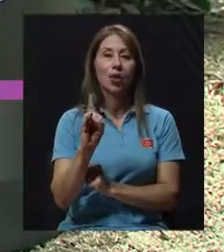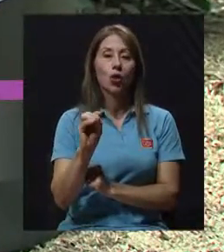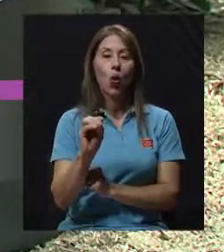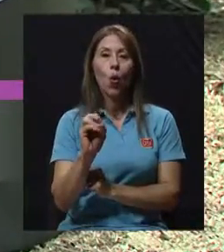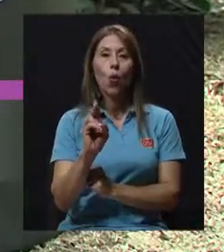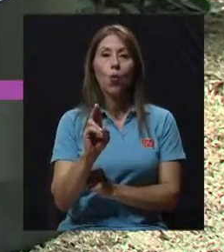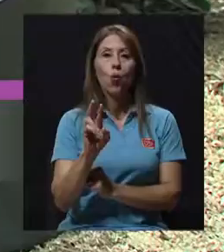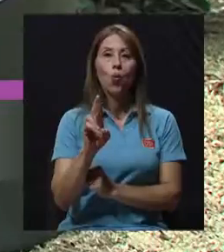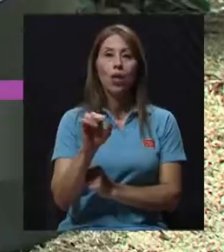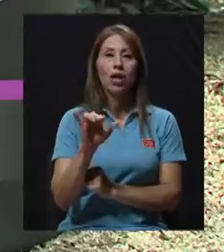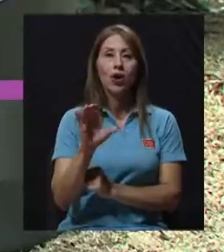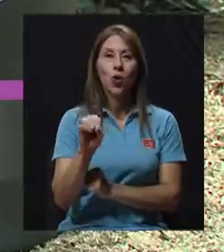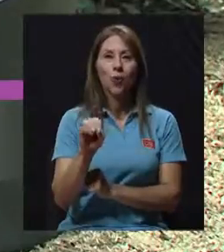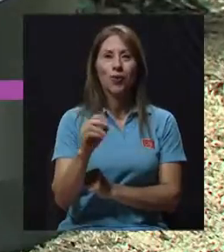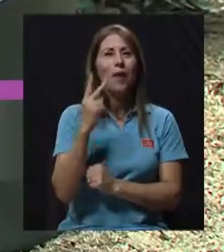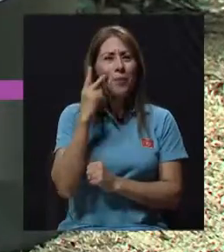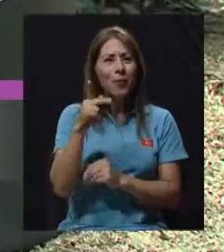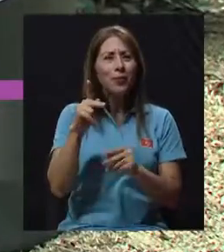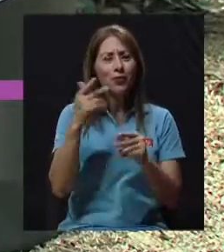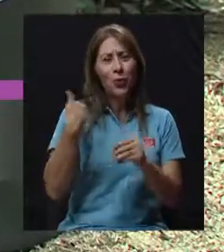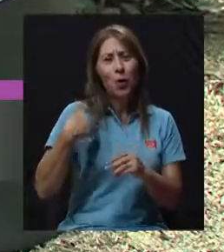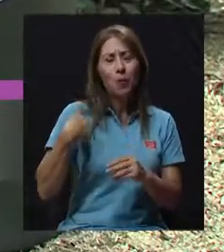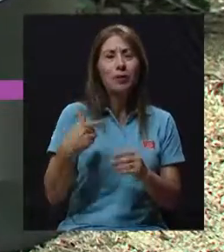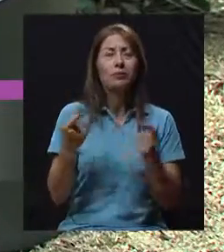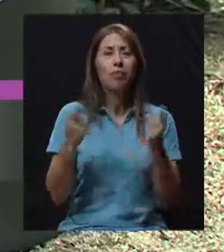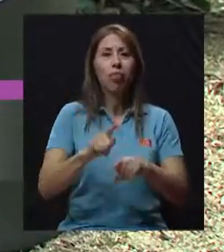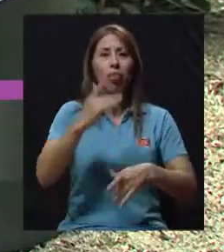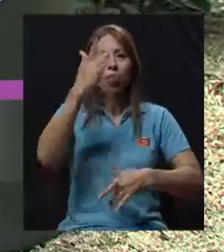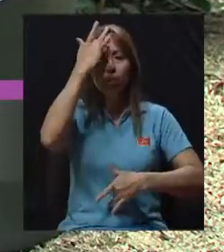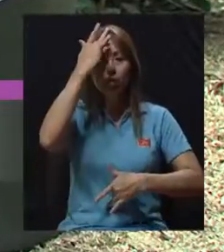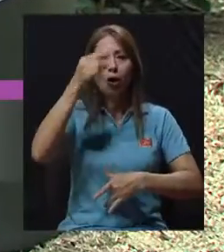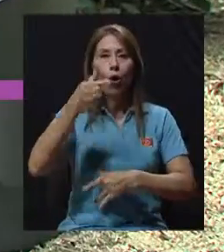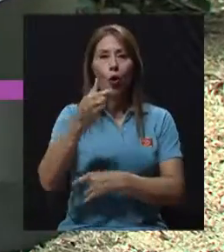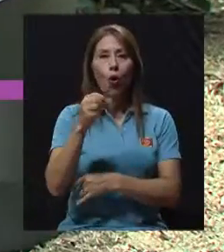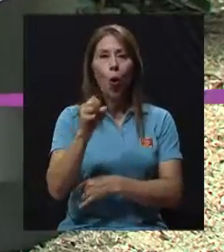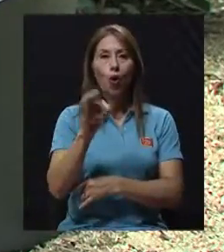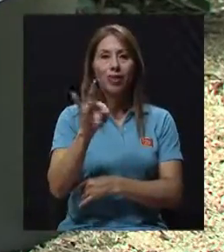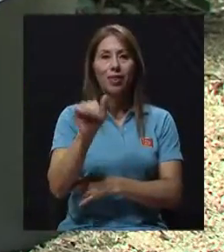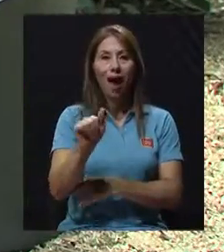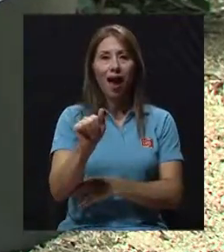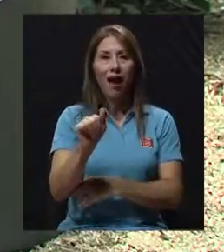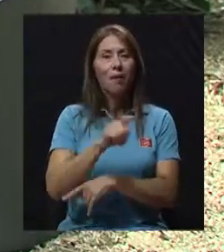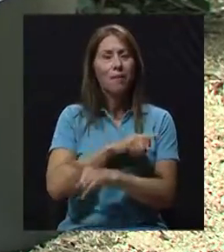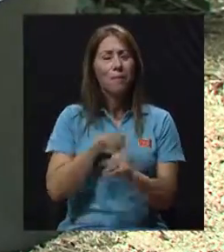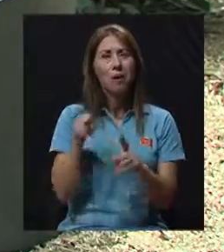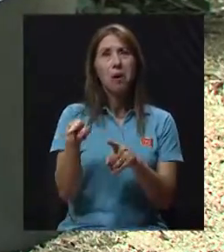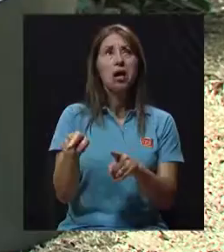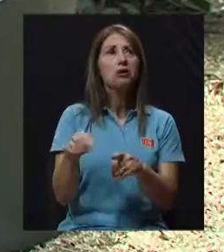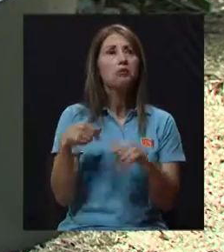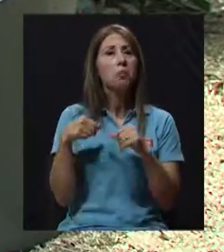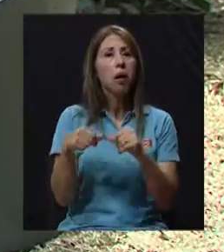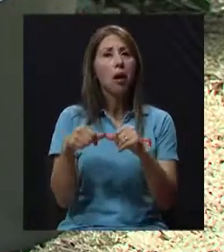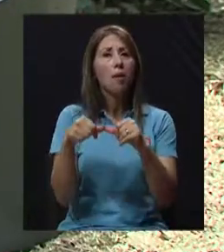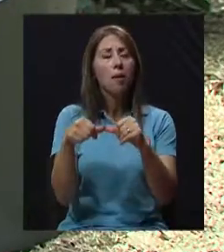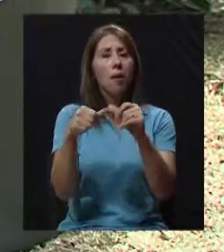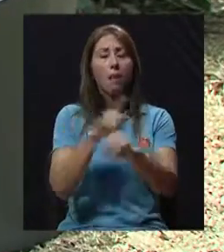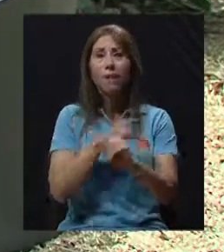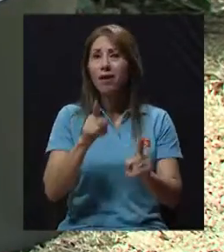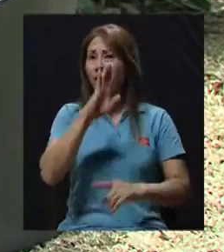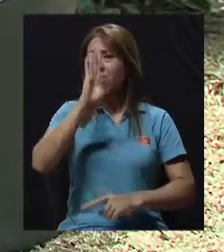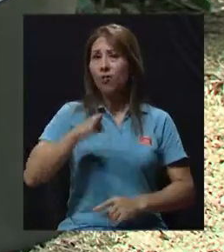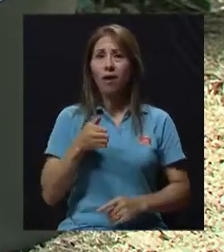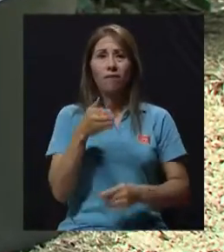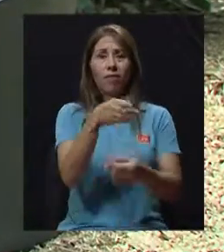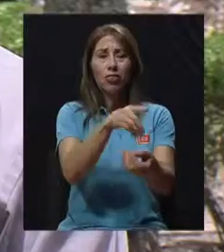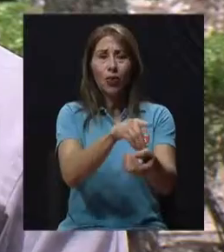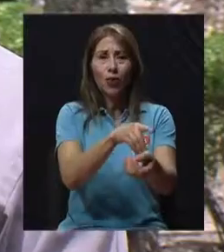Y vemos a estos señores que tienen esta gota constantemente, pero que no van a un chequeo. Y a la larga podría desencadenar algún problema,